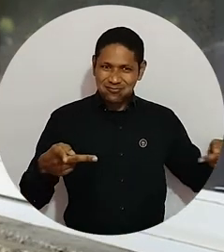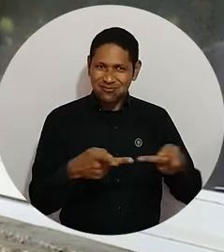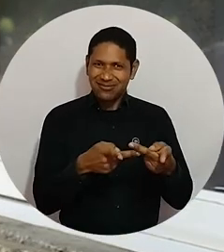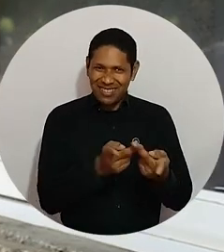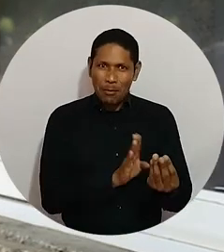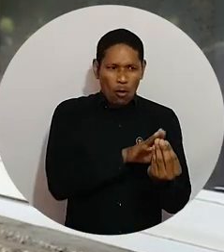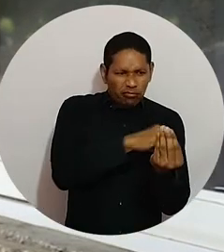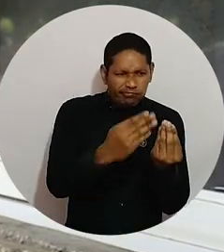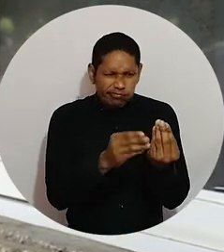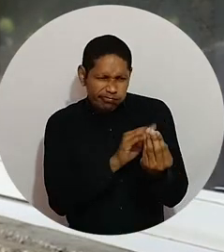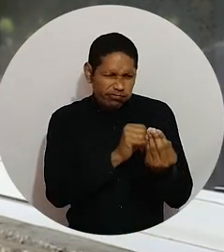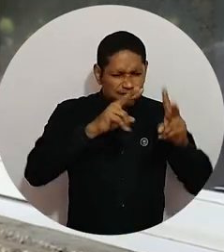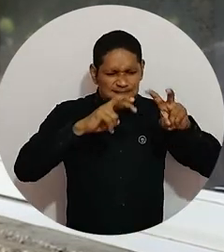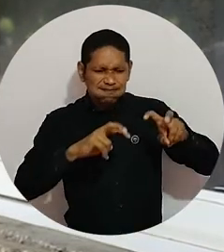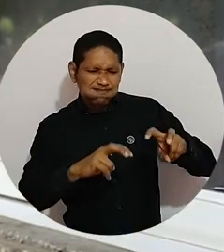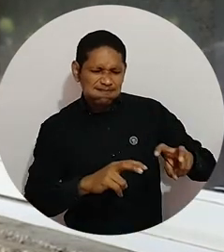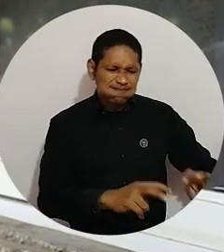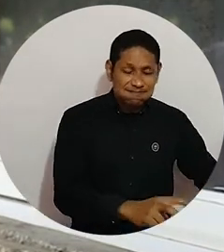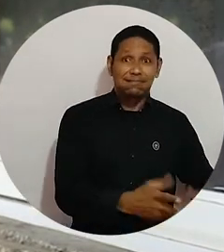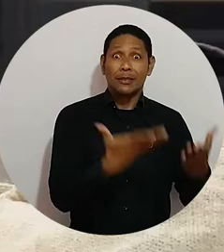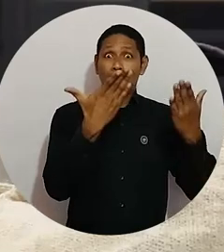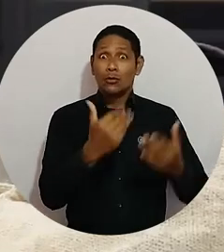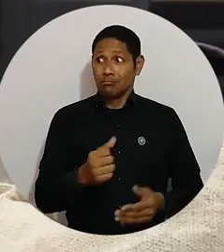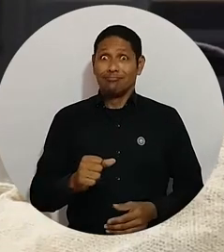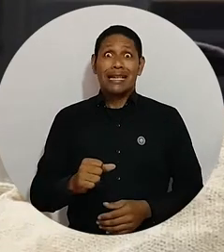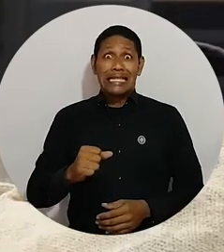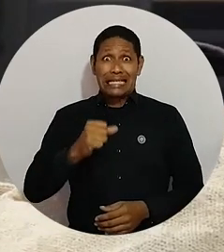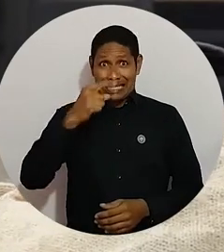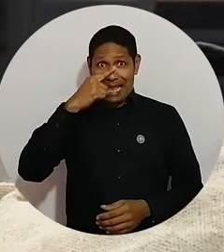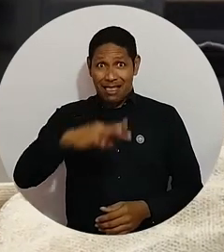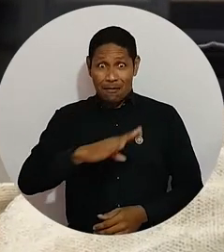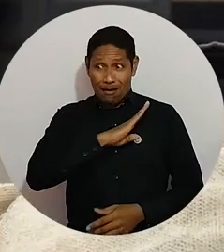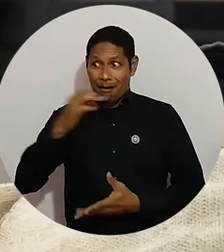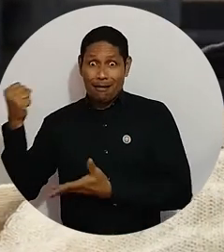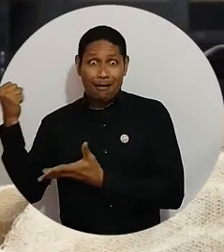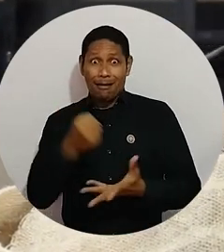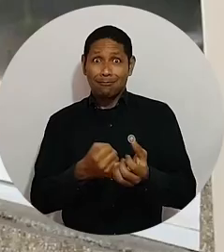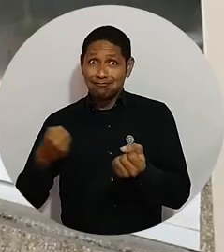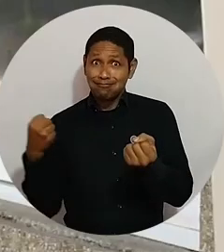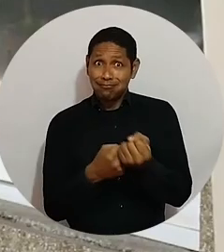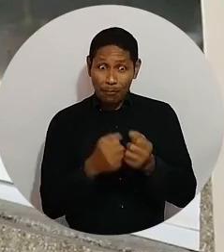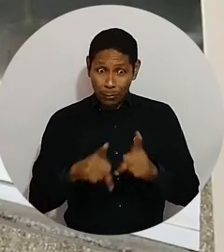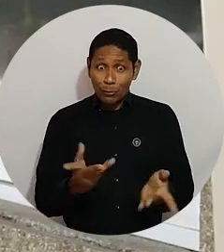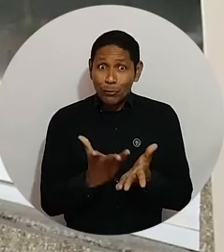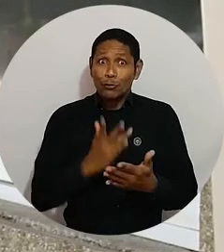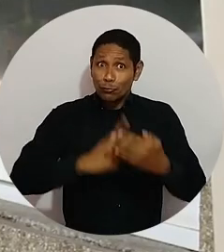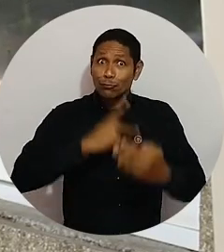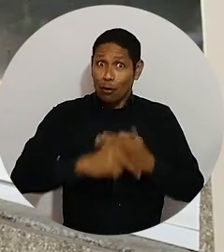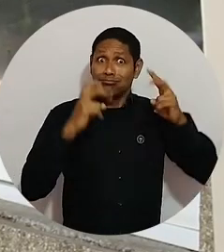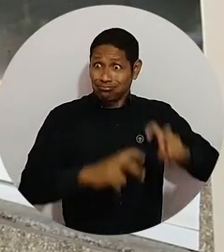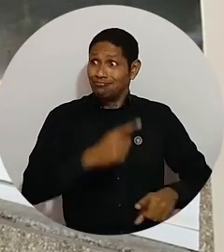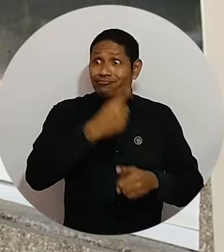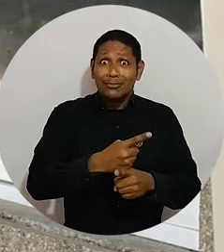y que el distrito asigne o otorgue unos recursos o estímulos para que estudiantes nuestros puedan hacer